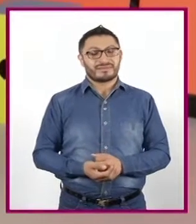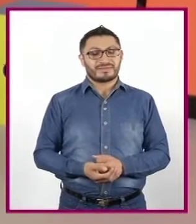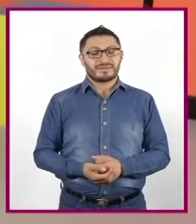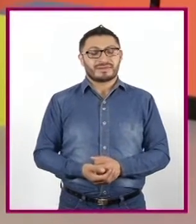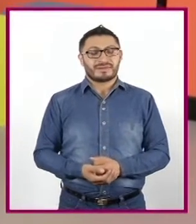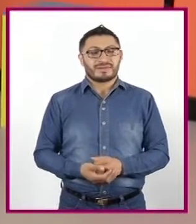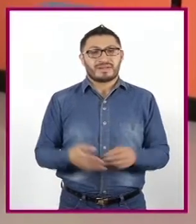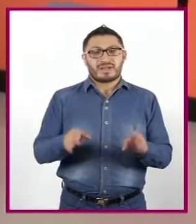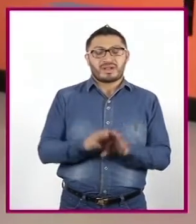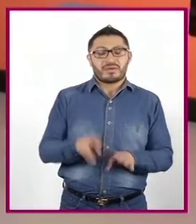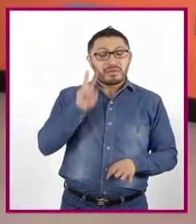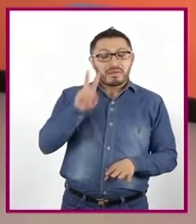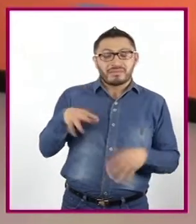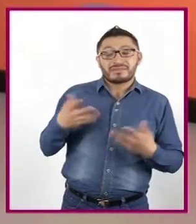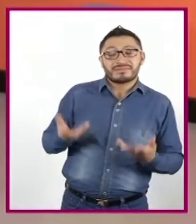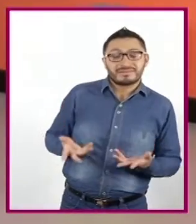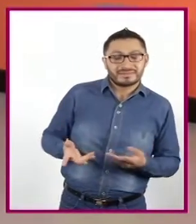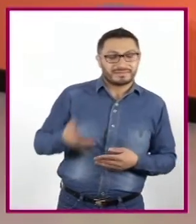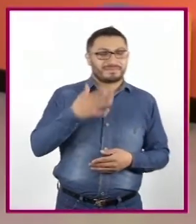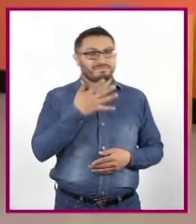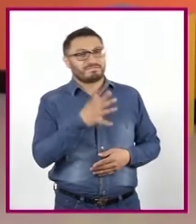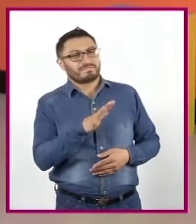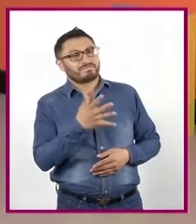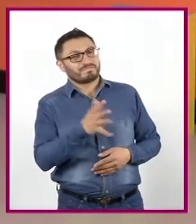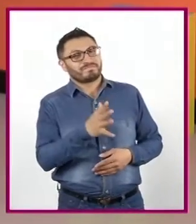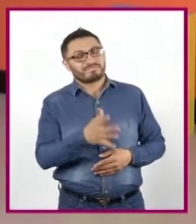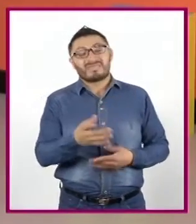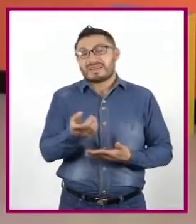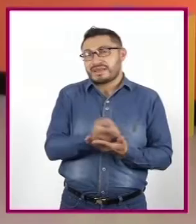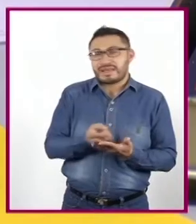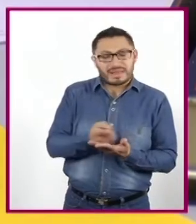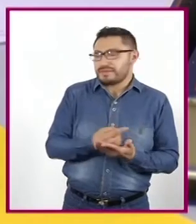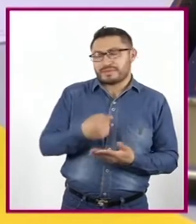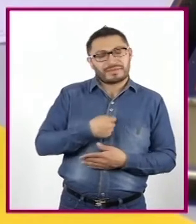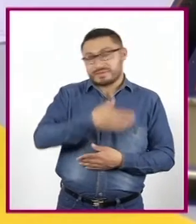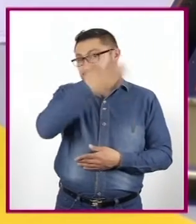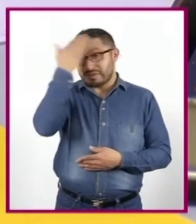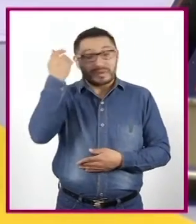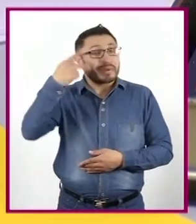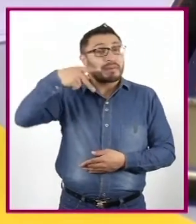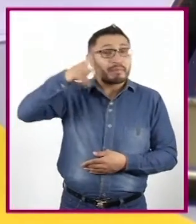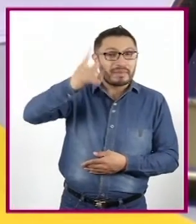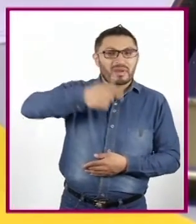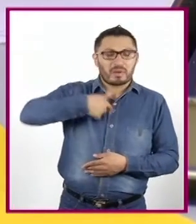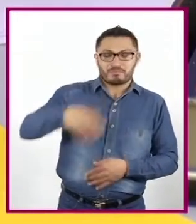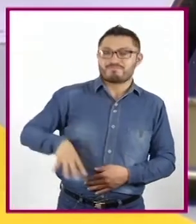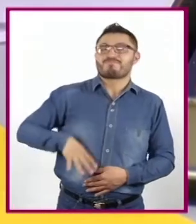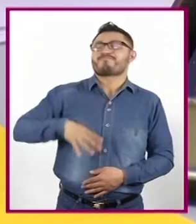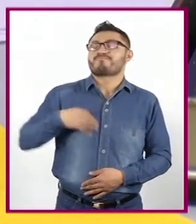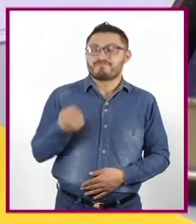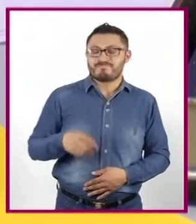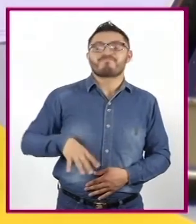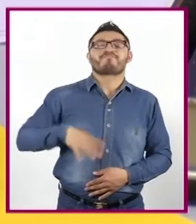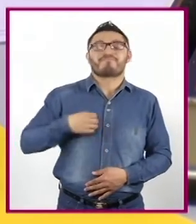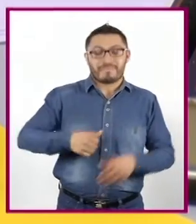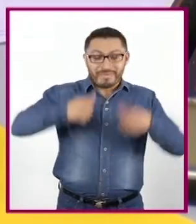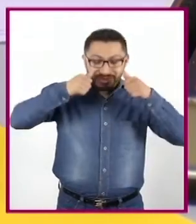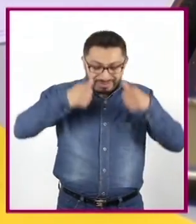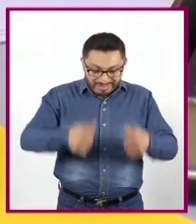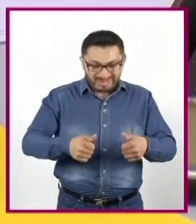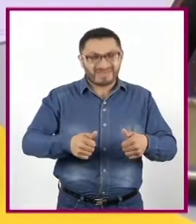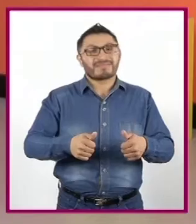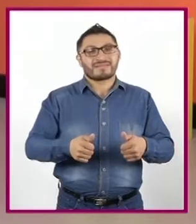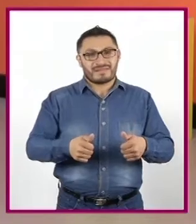¿Cómo vas? Más o menos. El dibujo no es lo mío, pero estoy poniendo toda mi atención